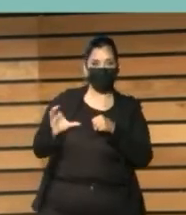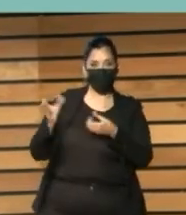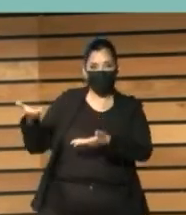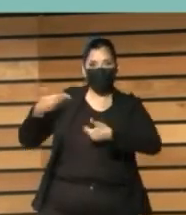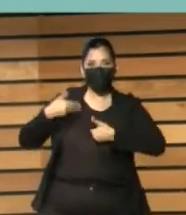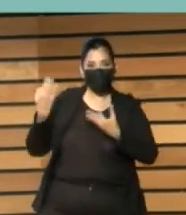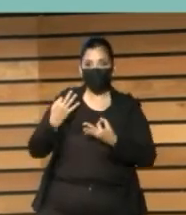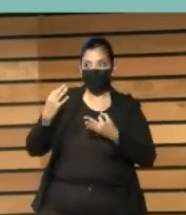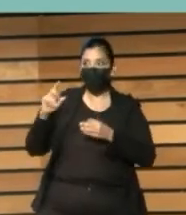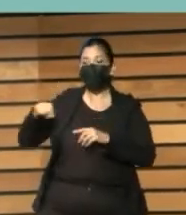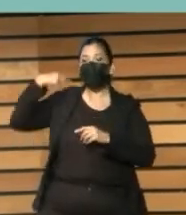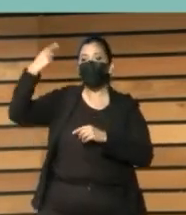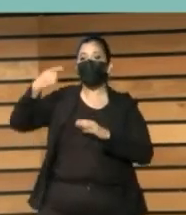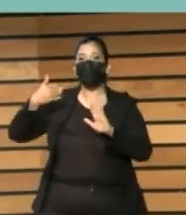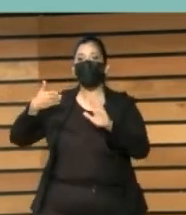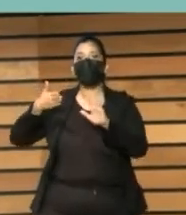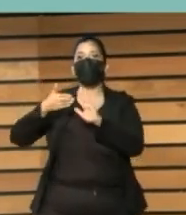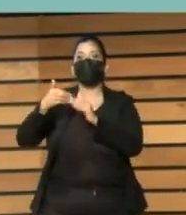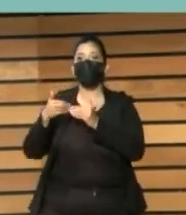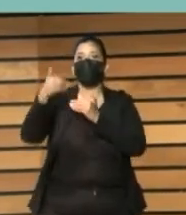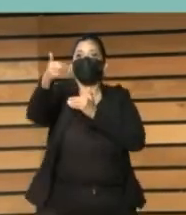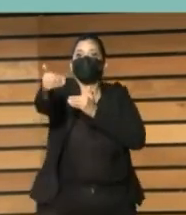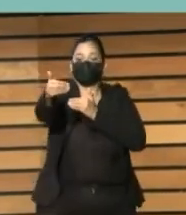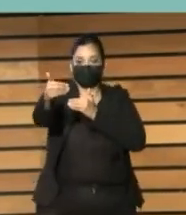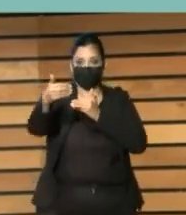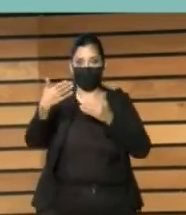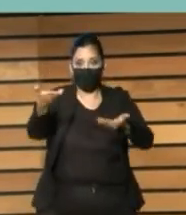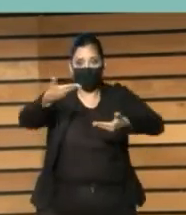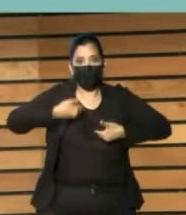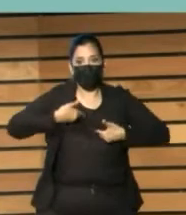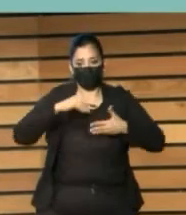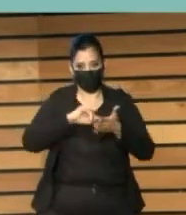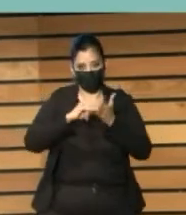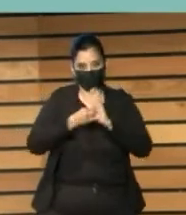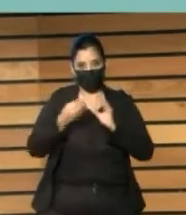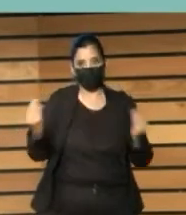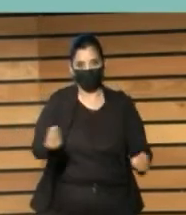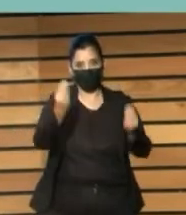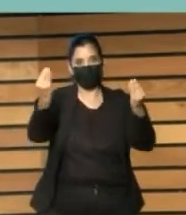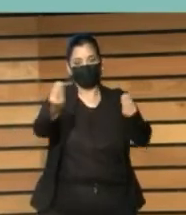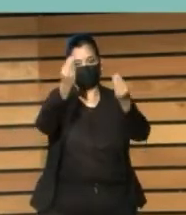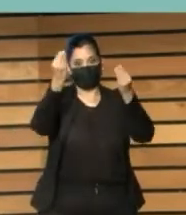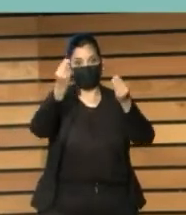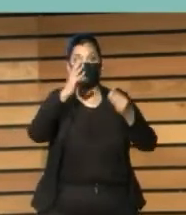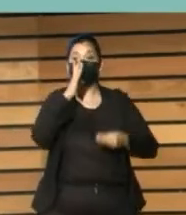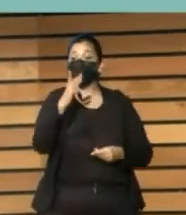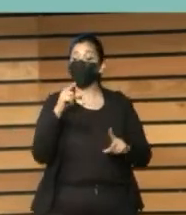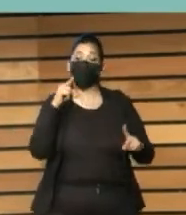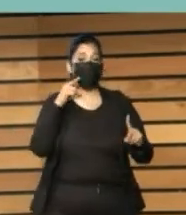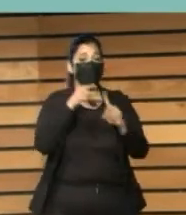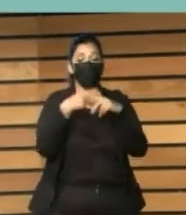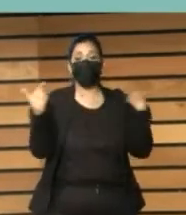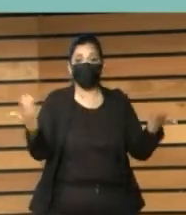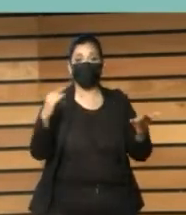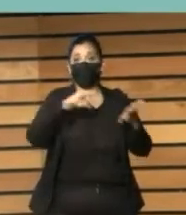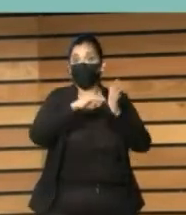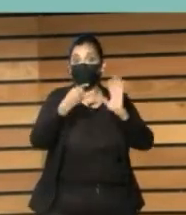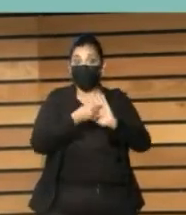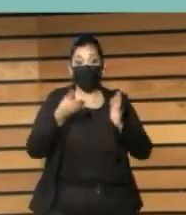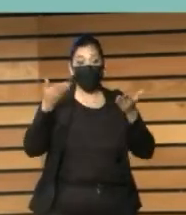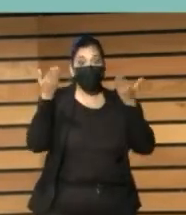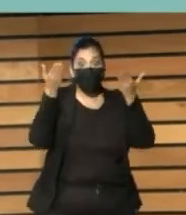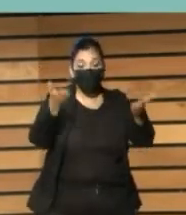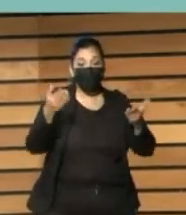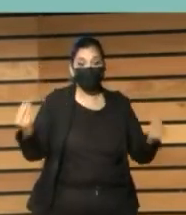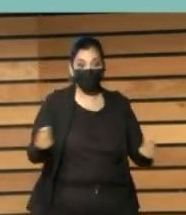subrayarla, no es porque sí que estamos en esas mesas técnicas, es que hay un trabajo y una intencionalidad, es que nos permiten